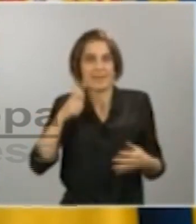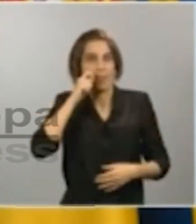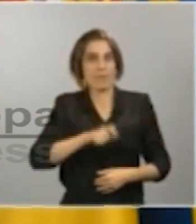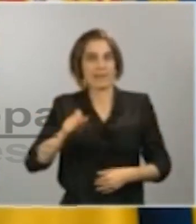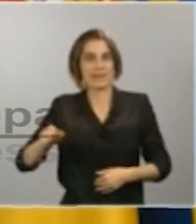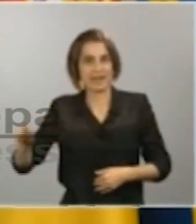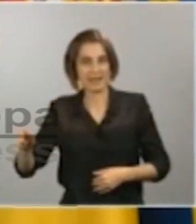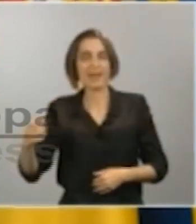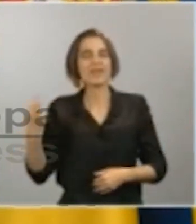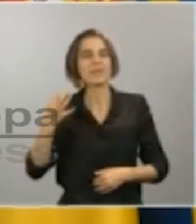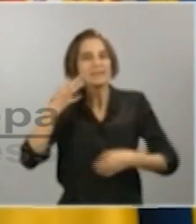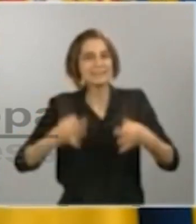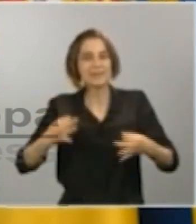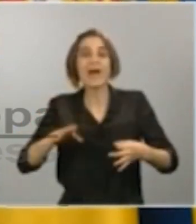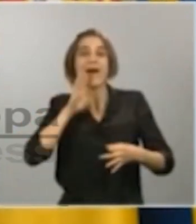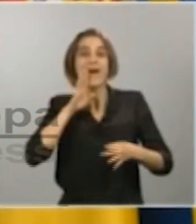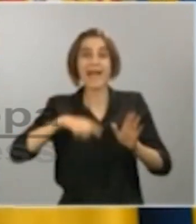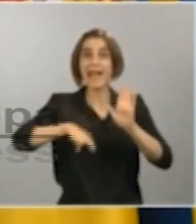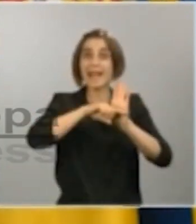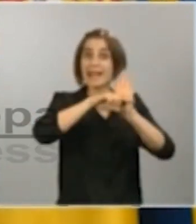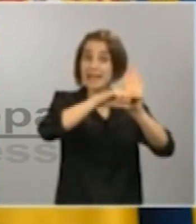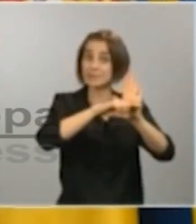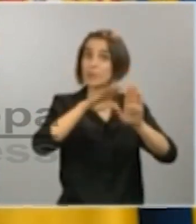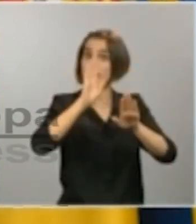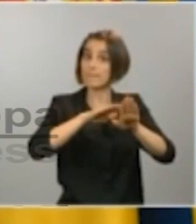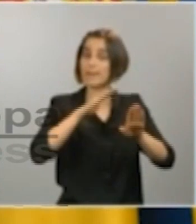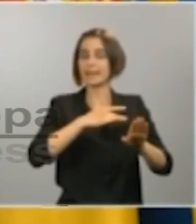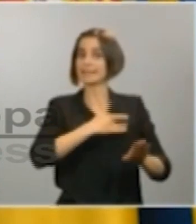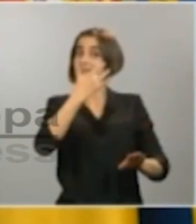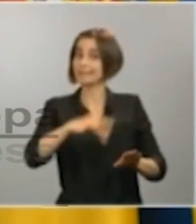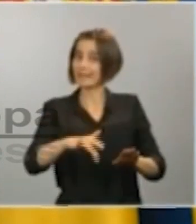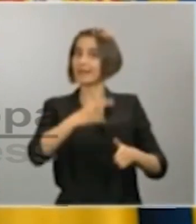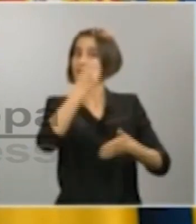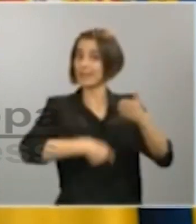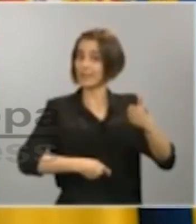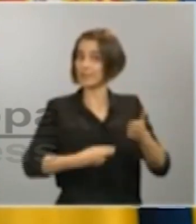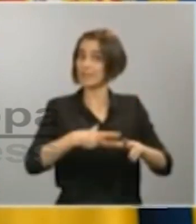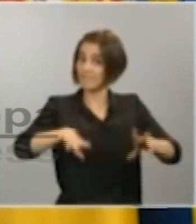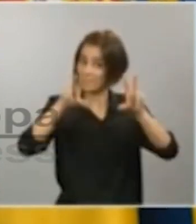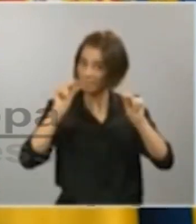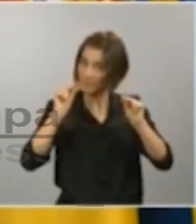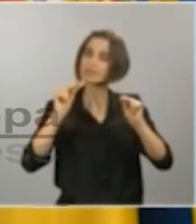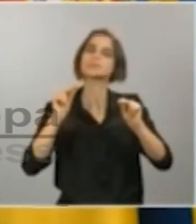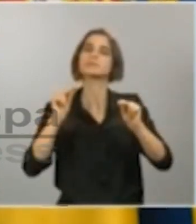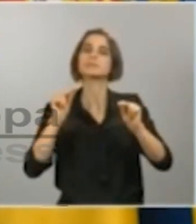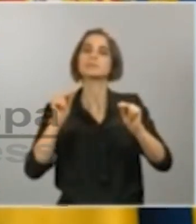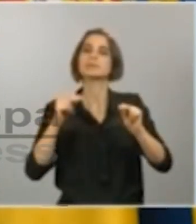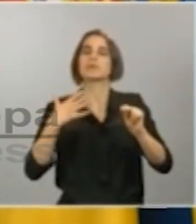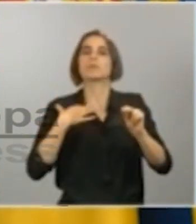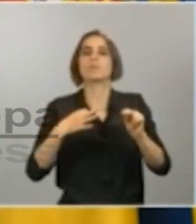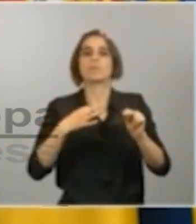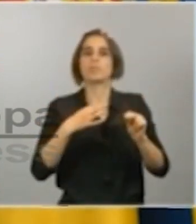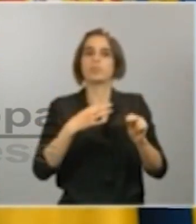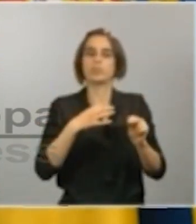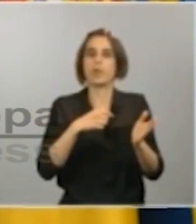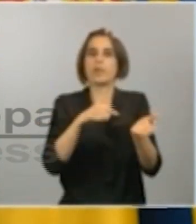cláusula se pueda invocar y, sobre todo, que esa cláusula la puedan y la quieran respetar las instituciones